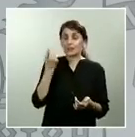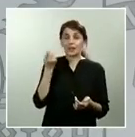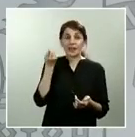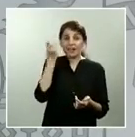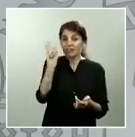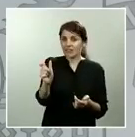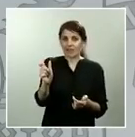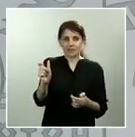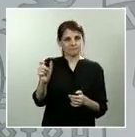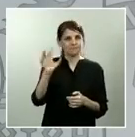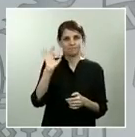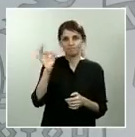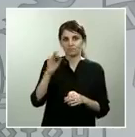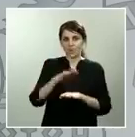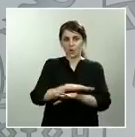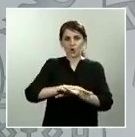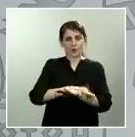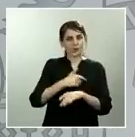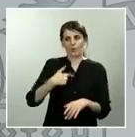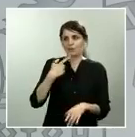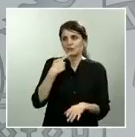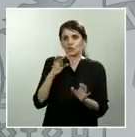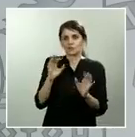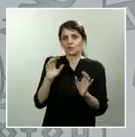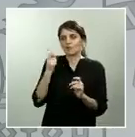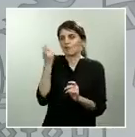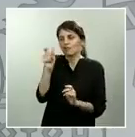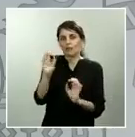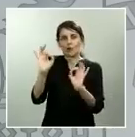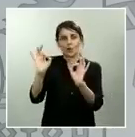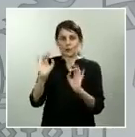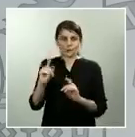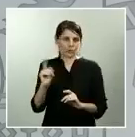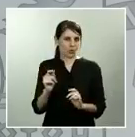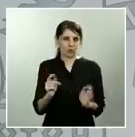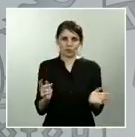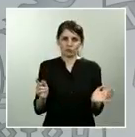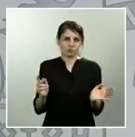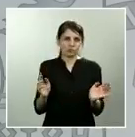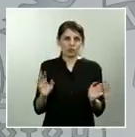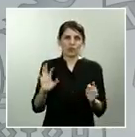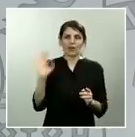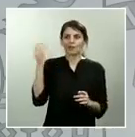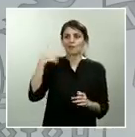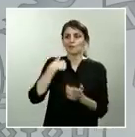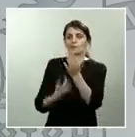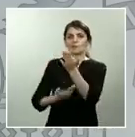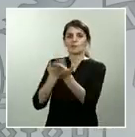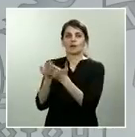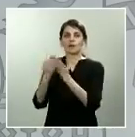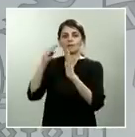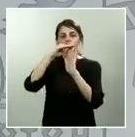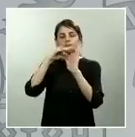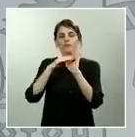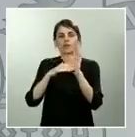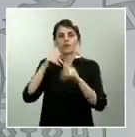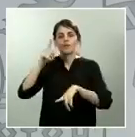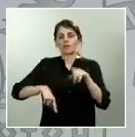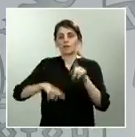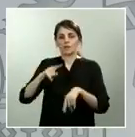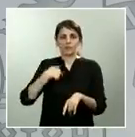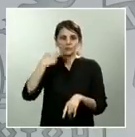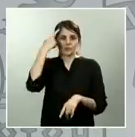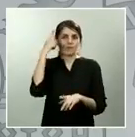cantidad en concreto lo que se ha planteado parámetros de referencia en función de la profundidad de la crisis en los países de nuestro